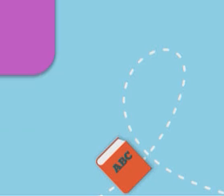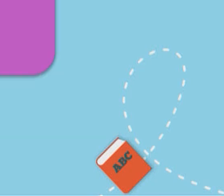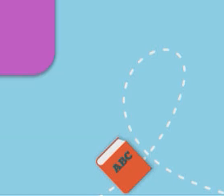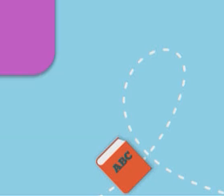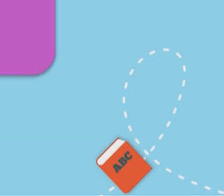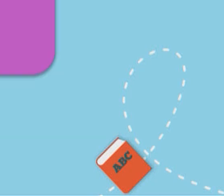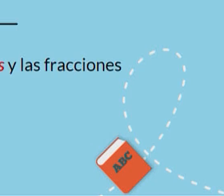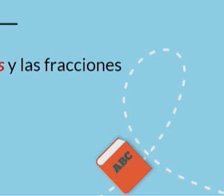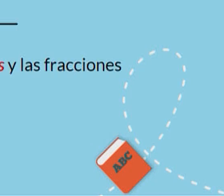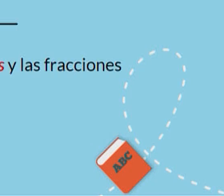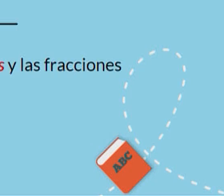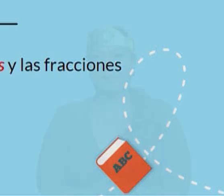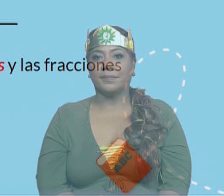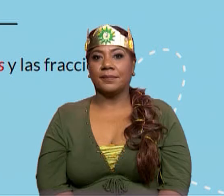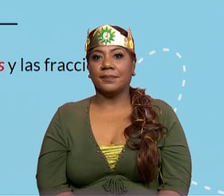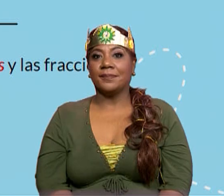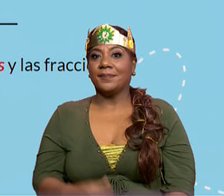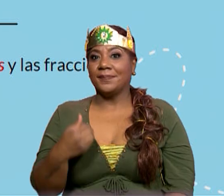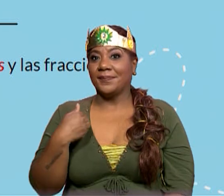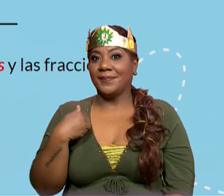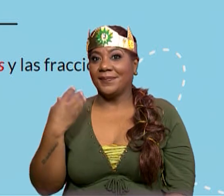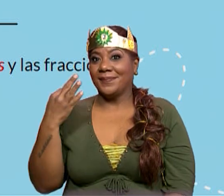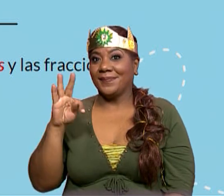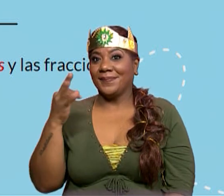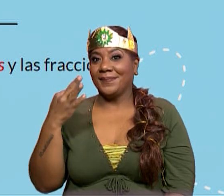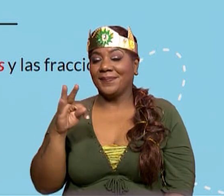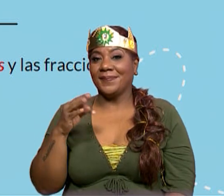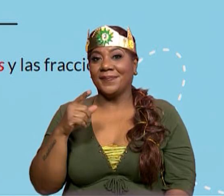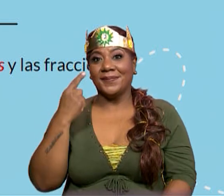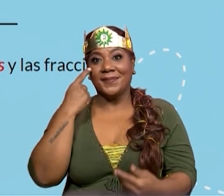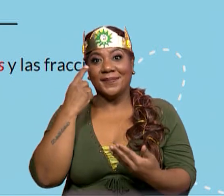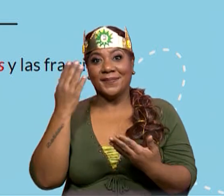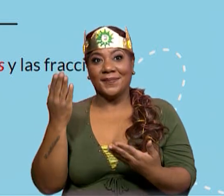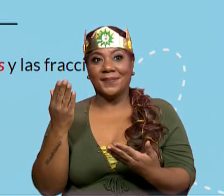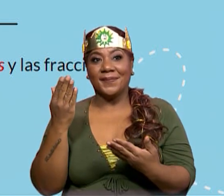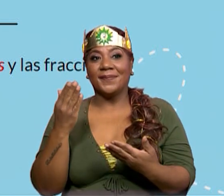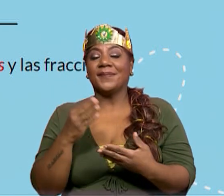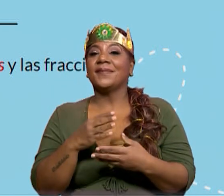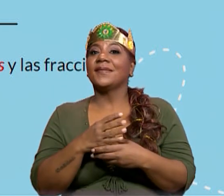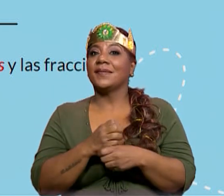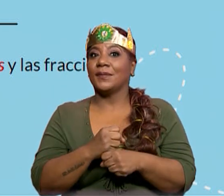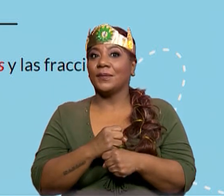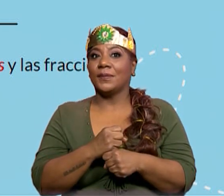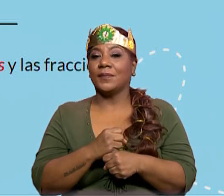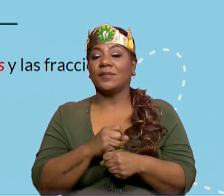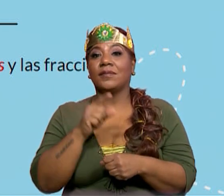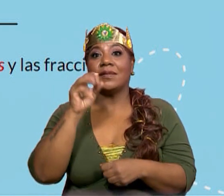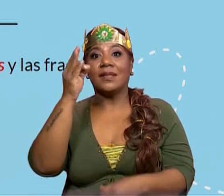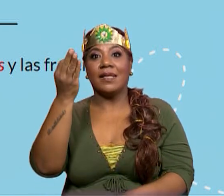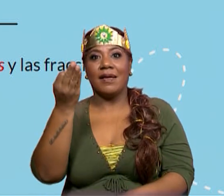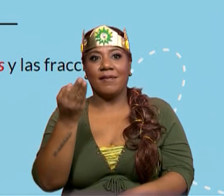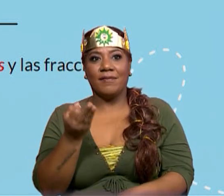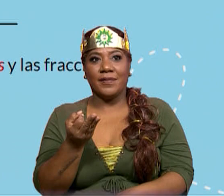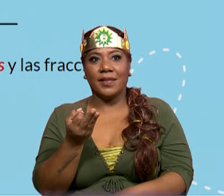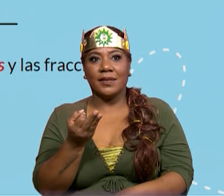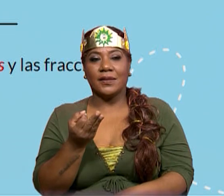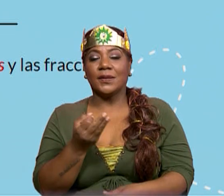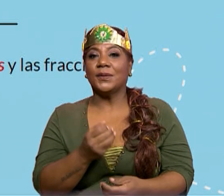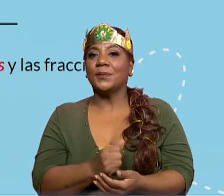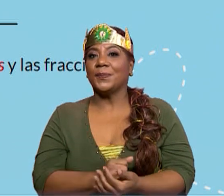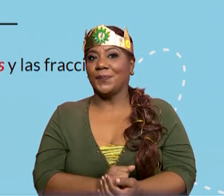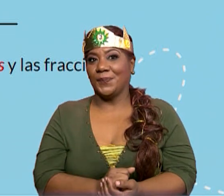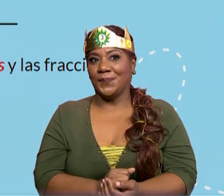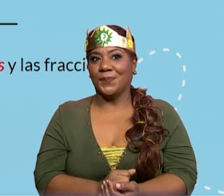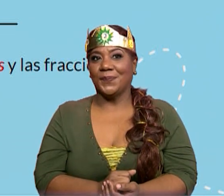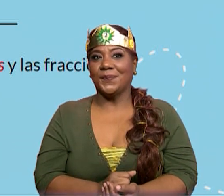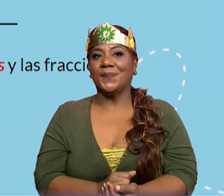Y también les dejamos el boleto de salida donde deben observar la representación gráfica y colocar el nombre, colocar